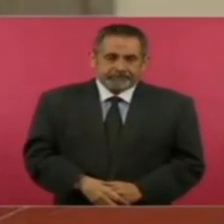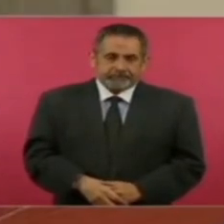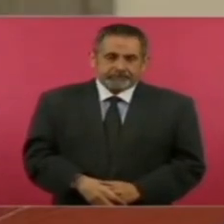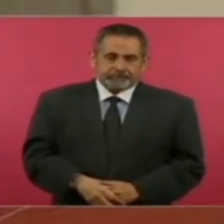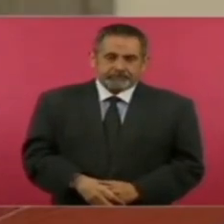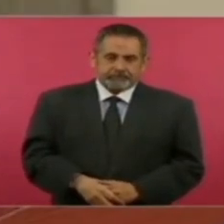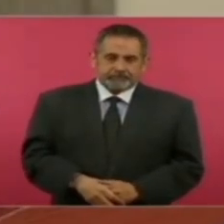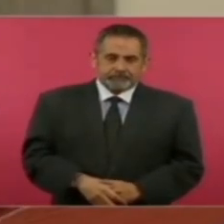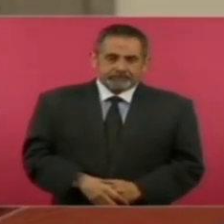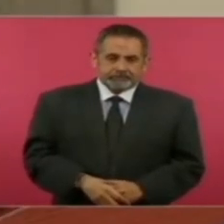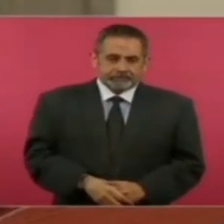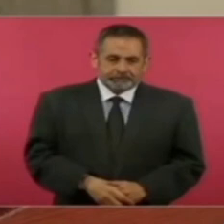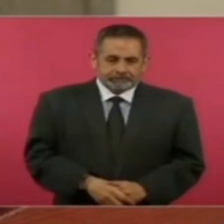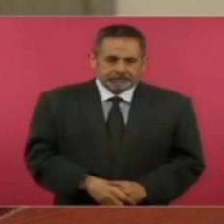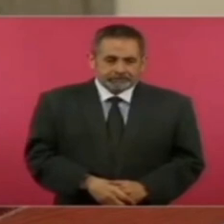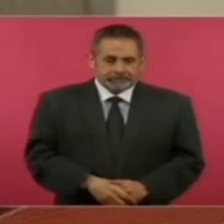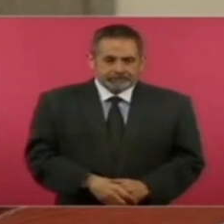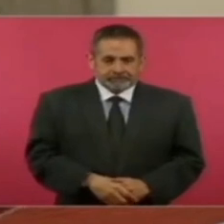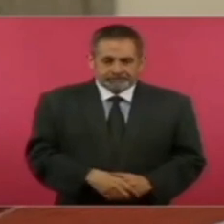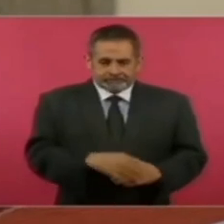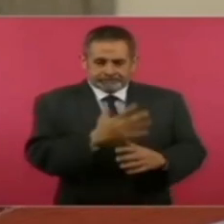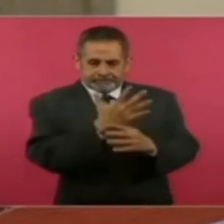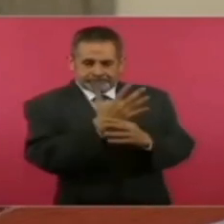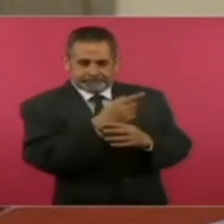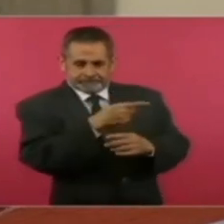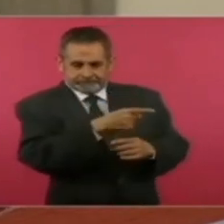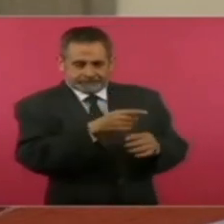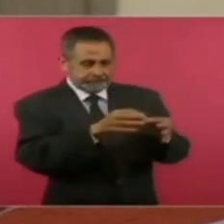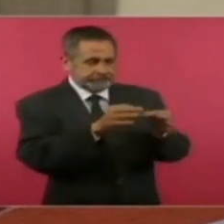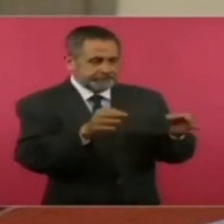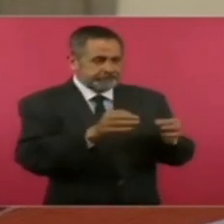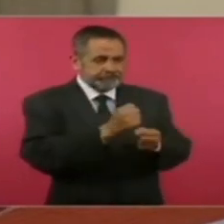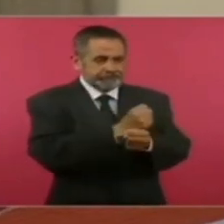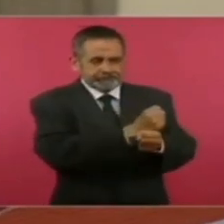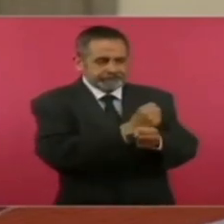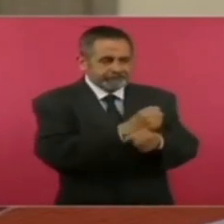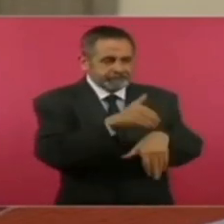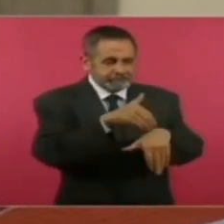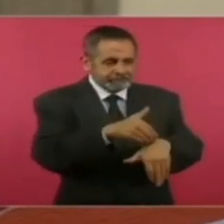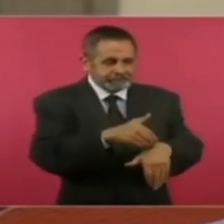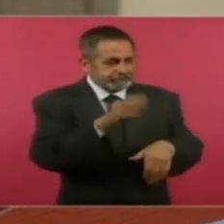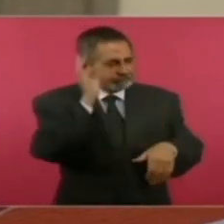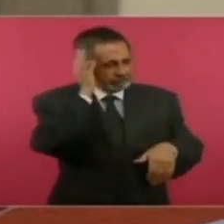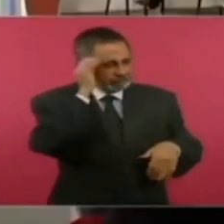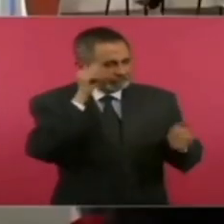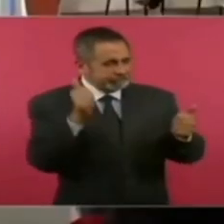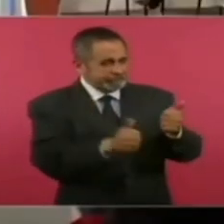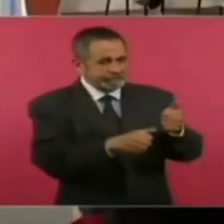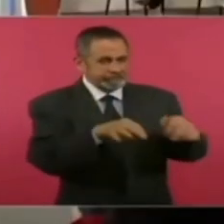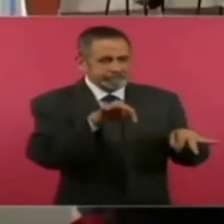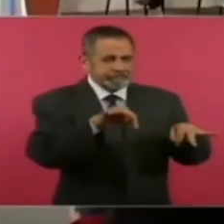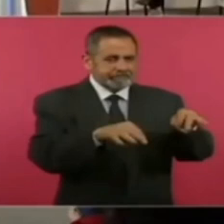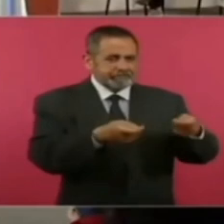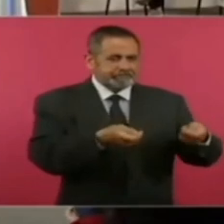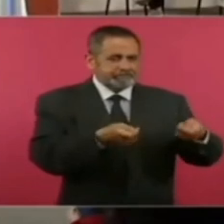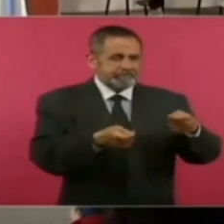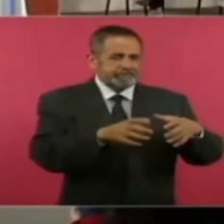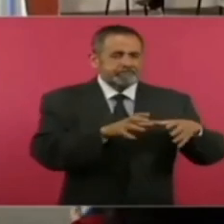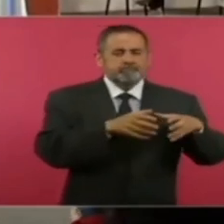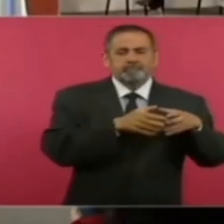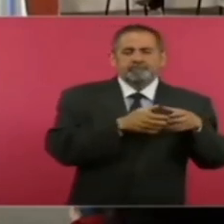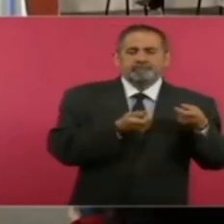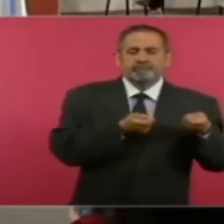entran atados de pies y manos son peleles son títeres empleados de la oligarquía